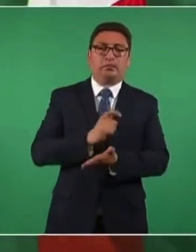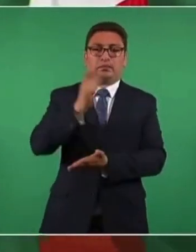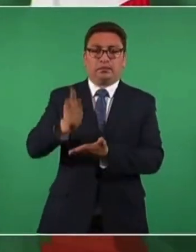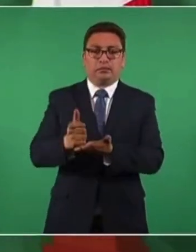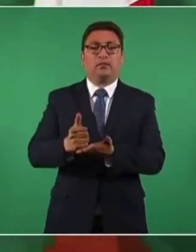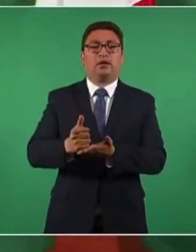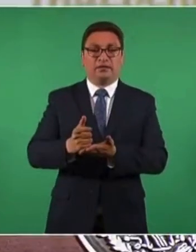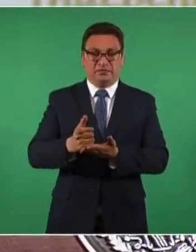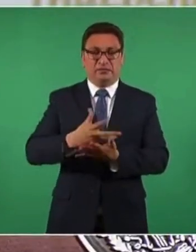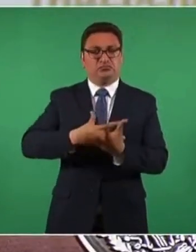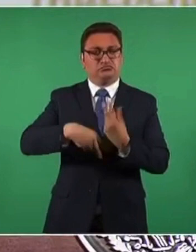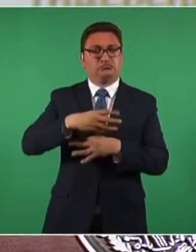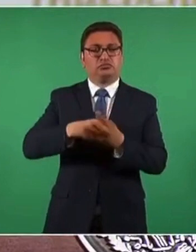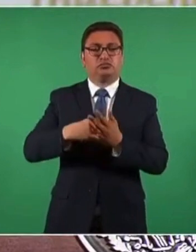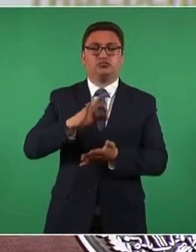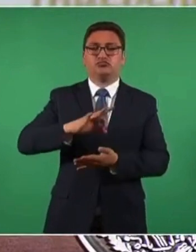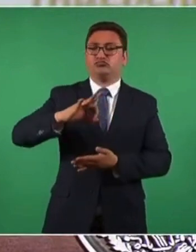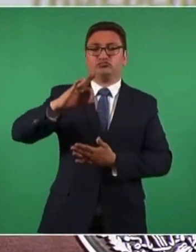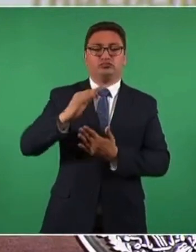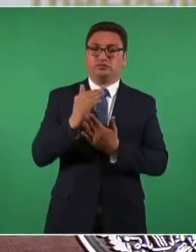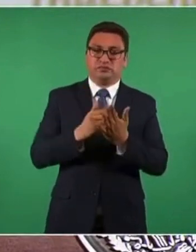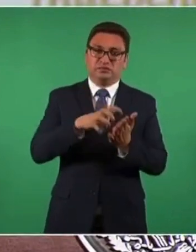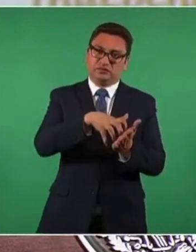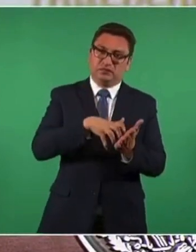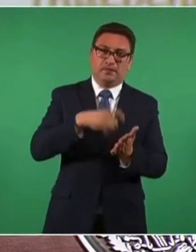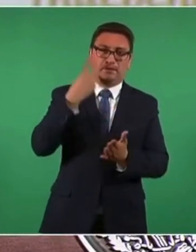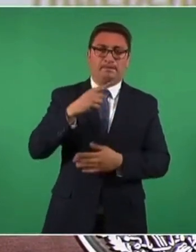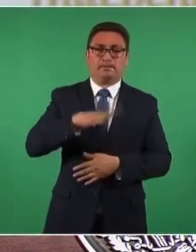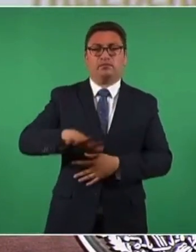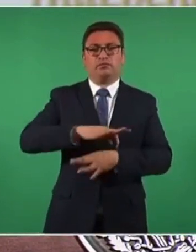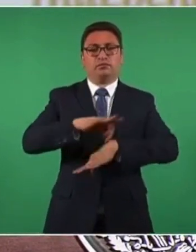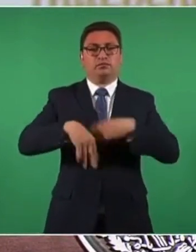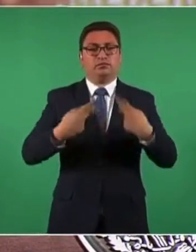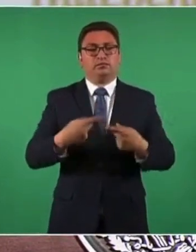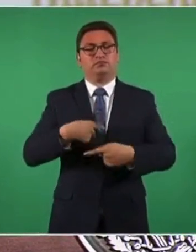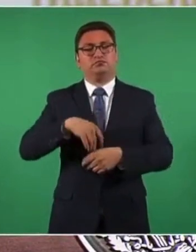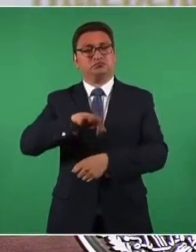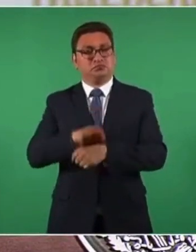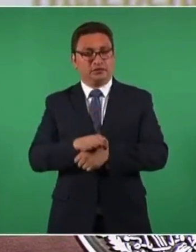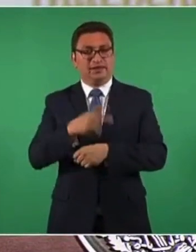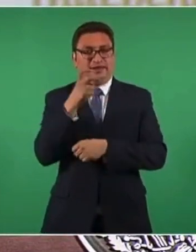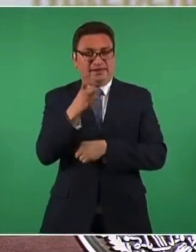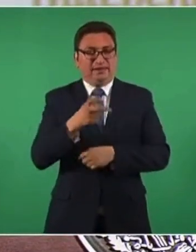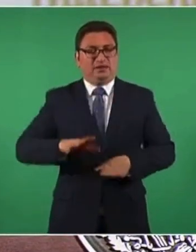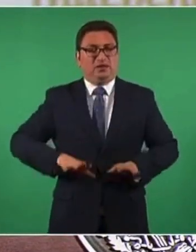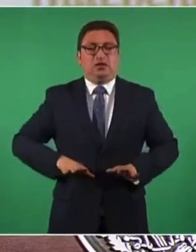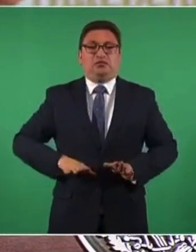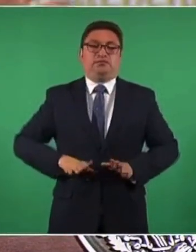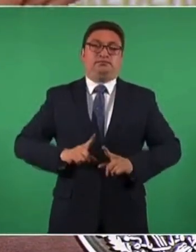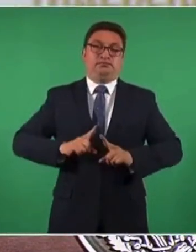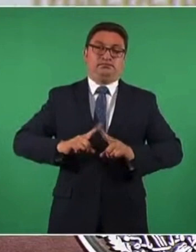en beneficio de nuestro pueblo. Es una actitud completamente